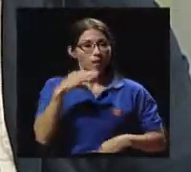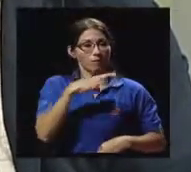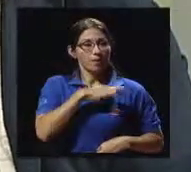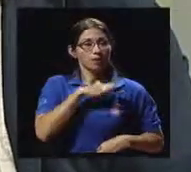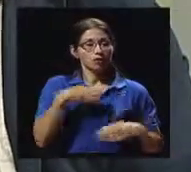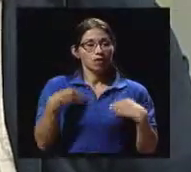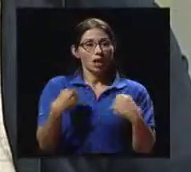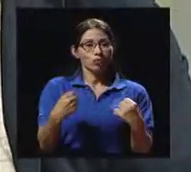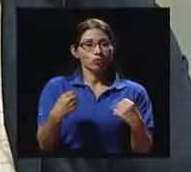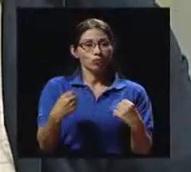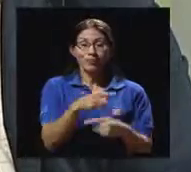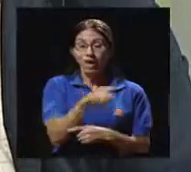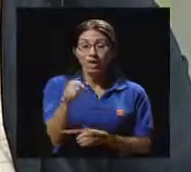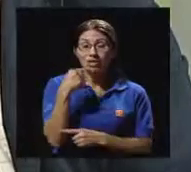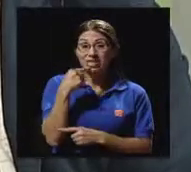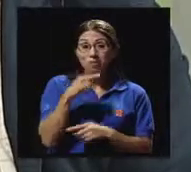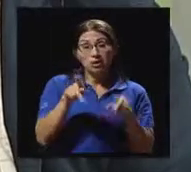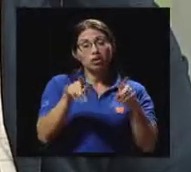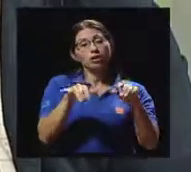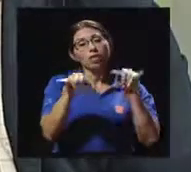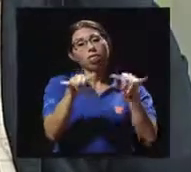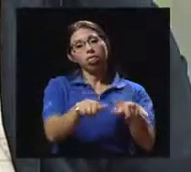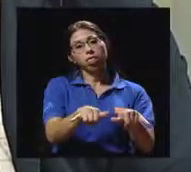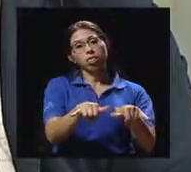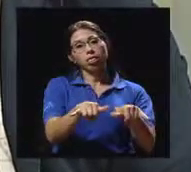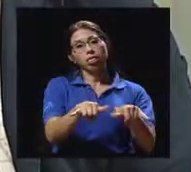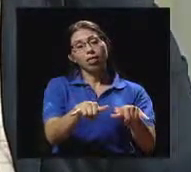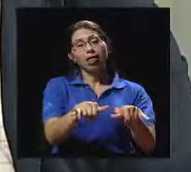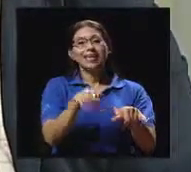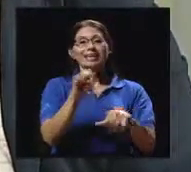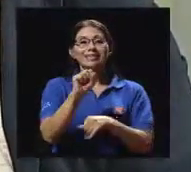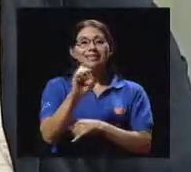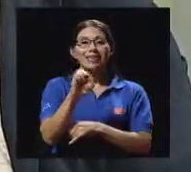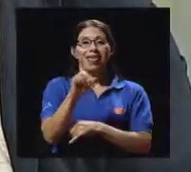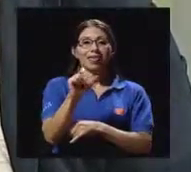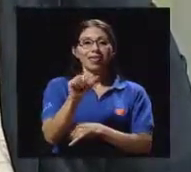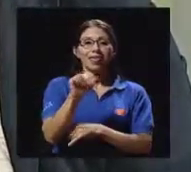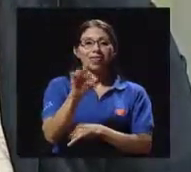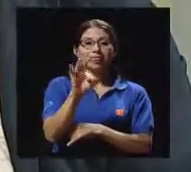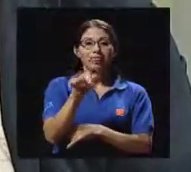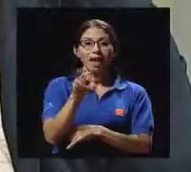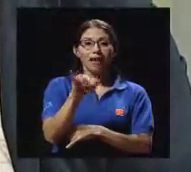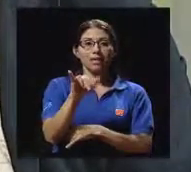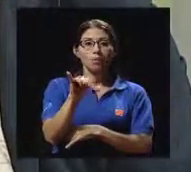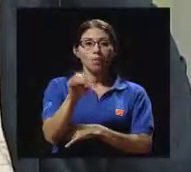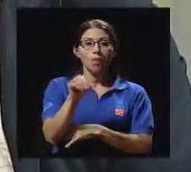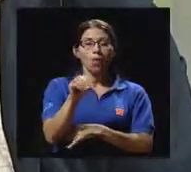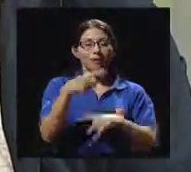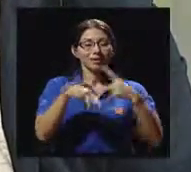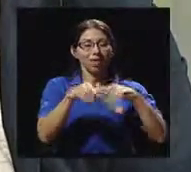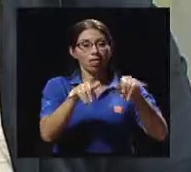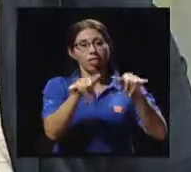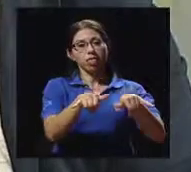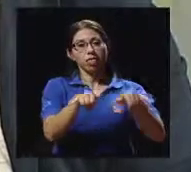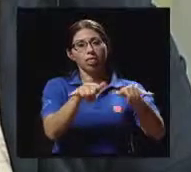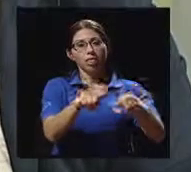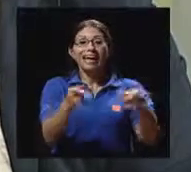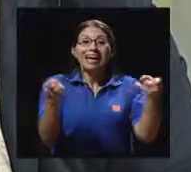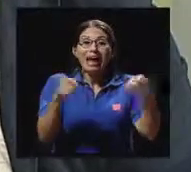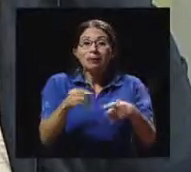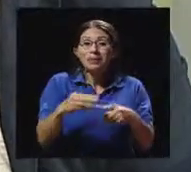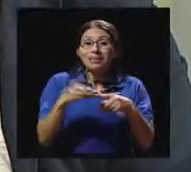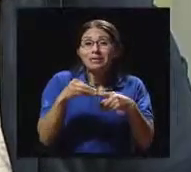Ellos estiman que la inactividad física o sedentarismo es la causa principal de aproximadamente, oiga usted,